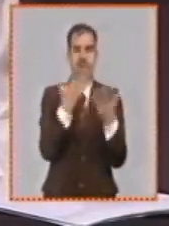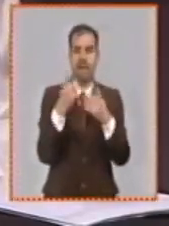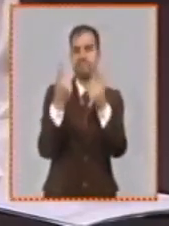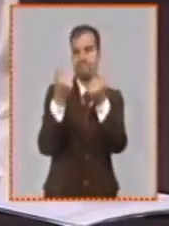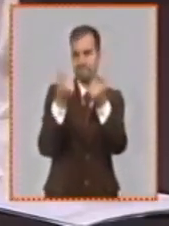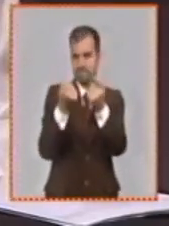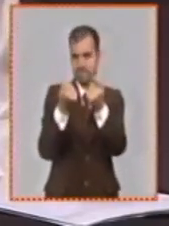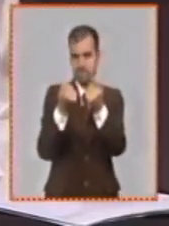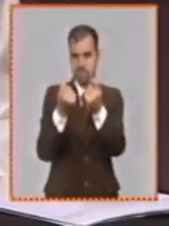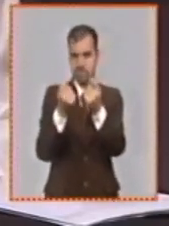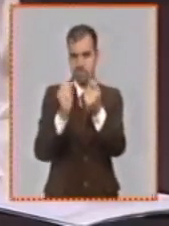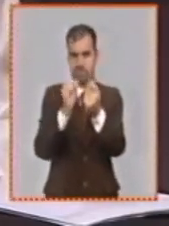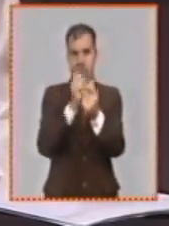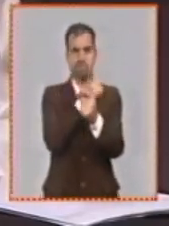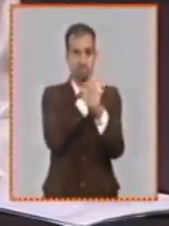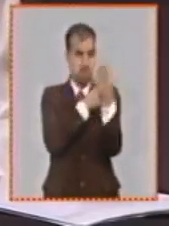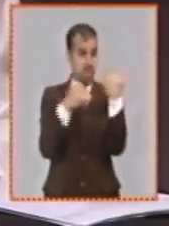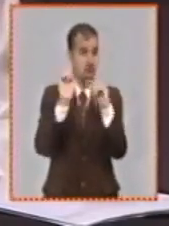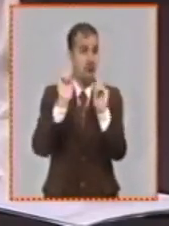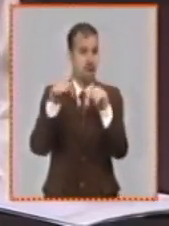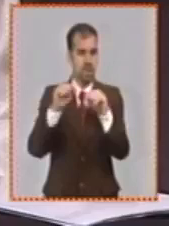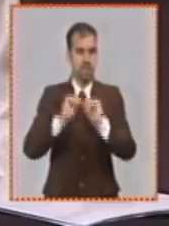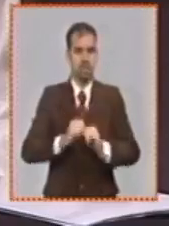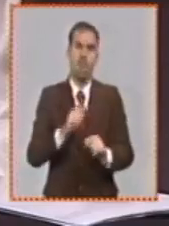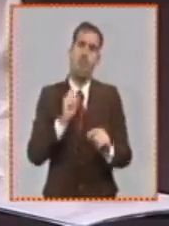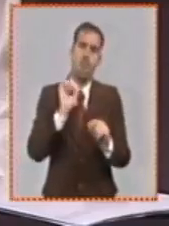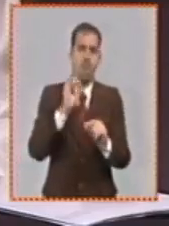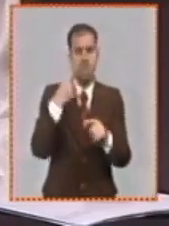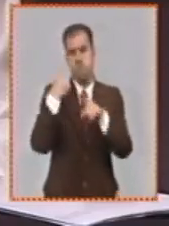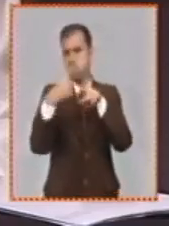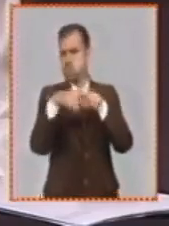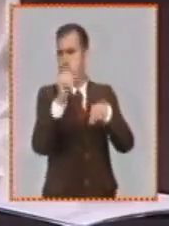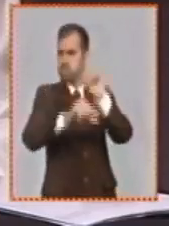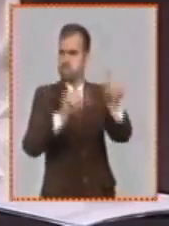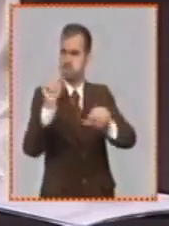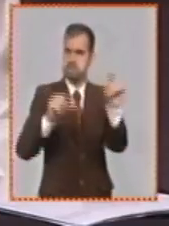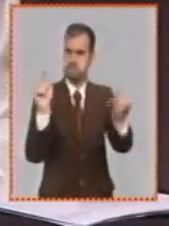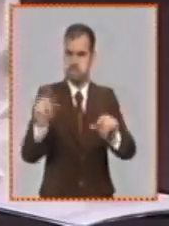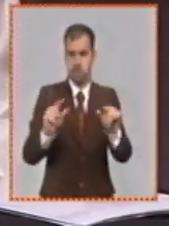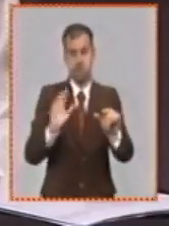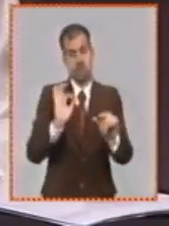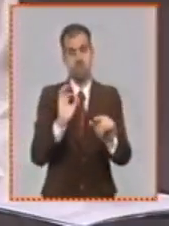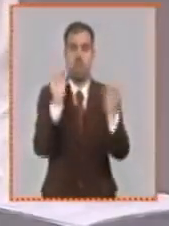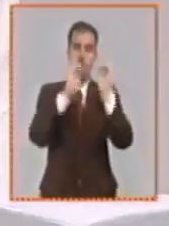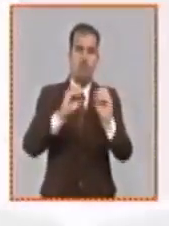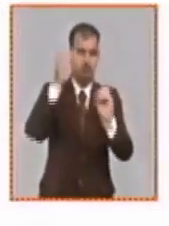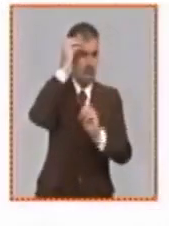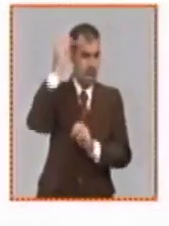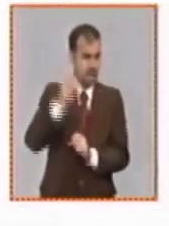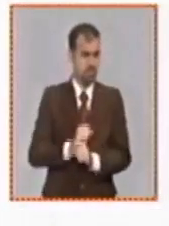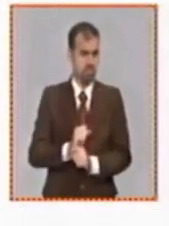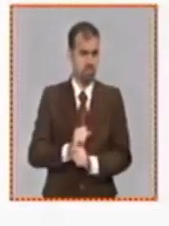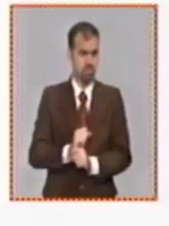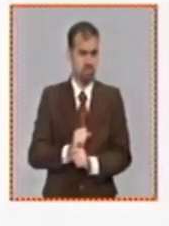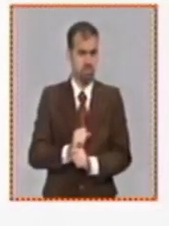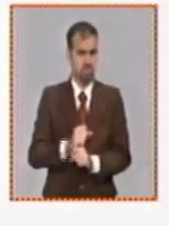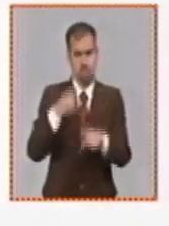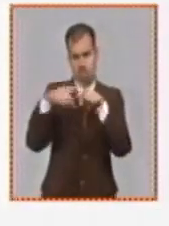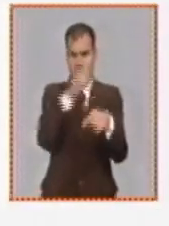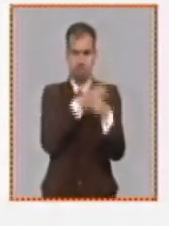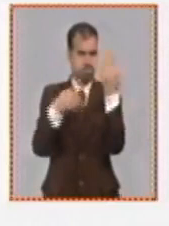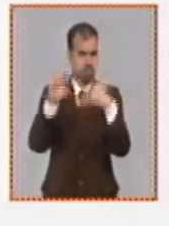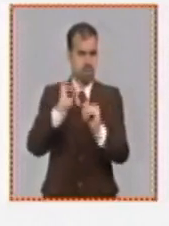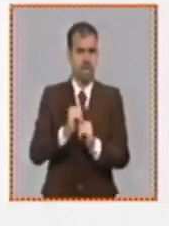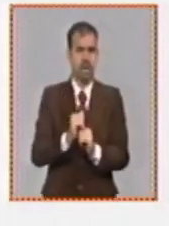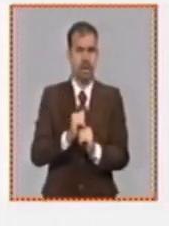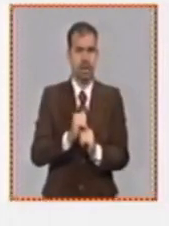o de las autoridades en quien este delegue, que pudieran ser otros titulares de organismos de la Administración Central del Estado, sea, de otros